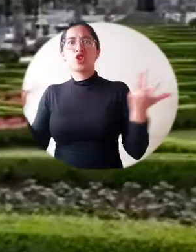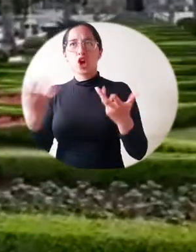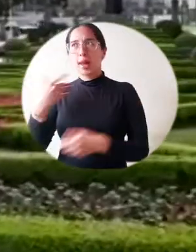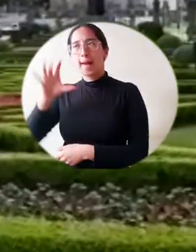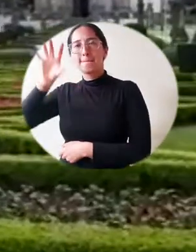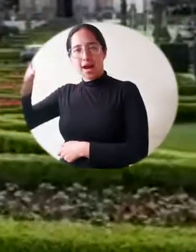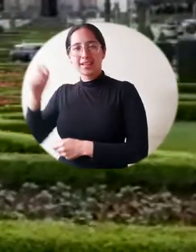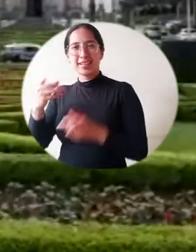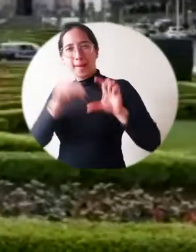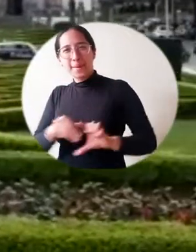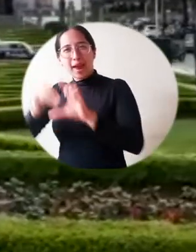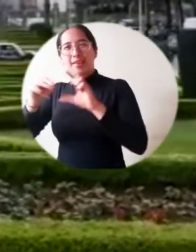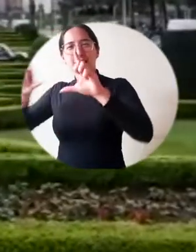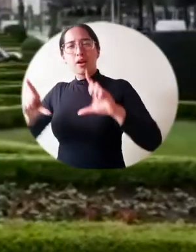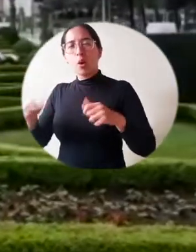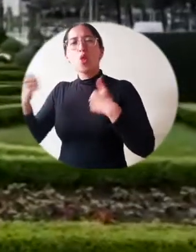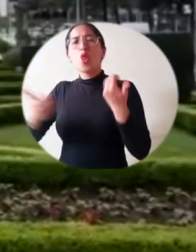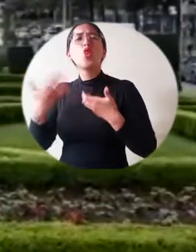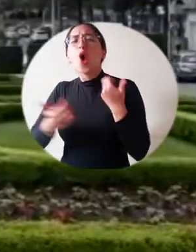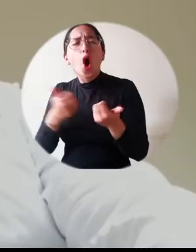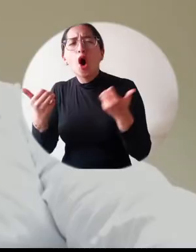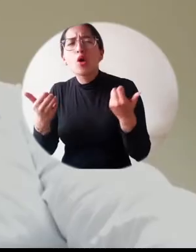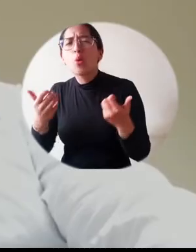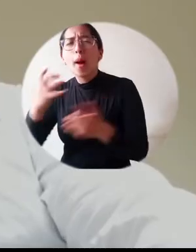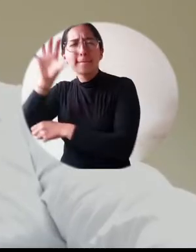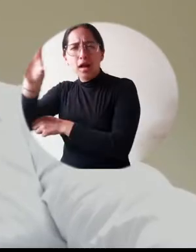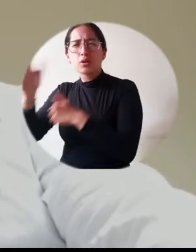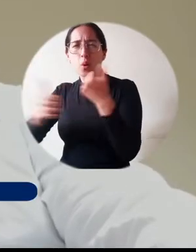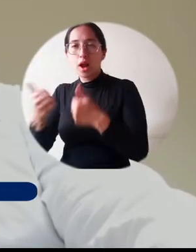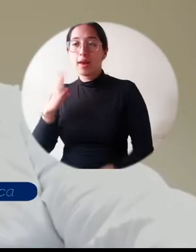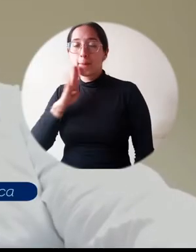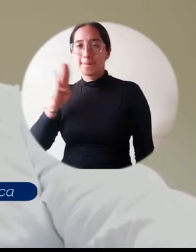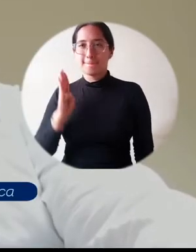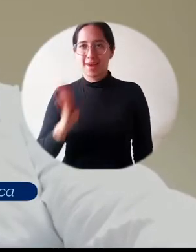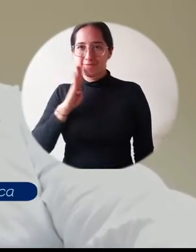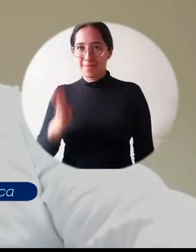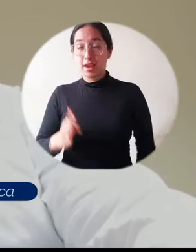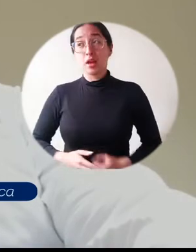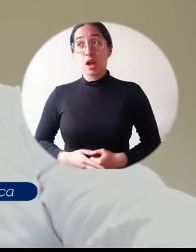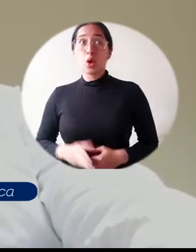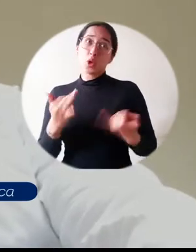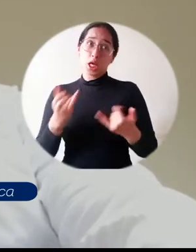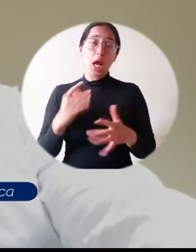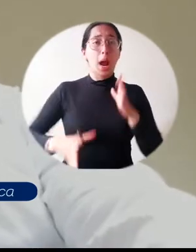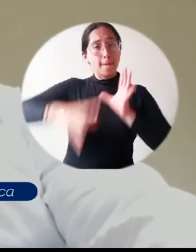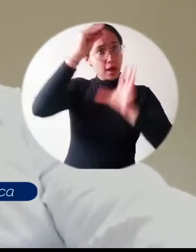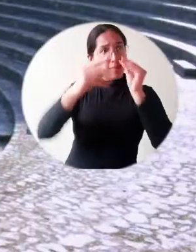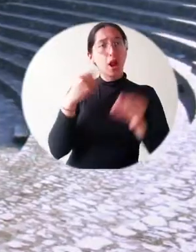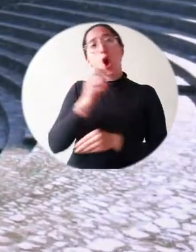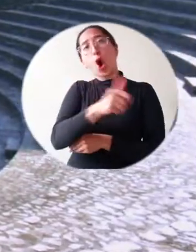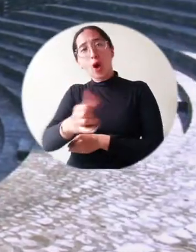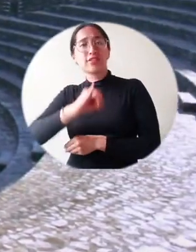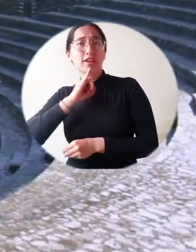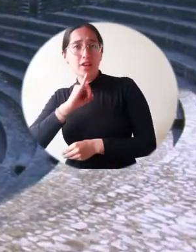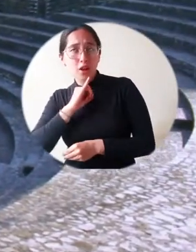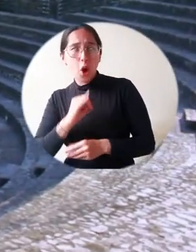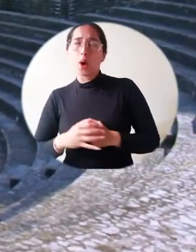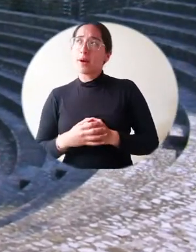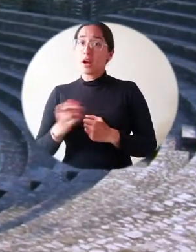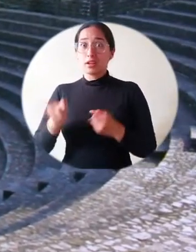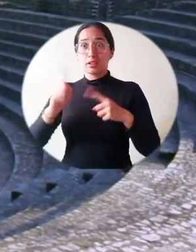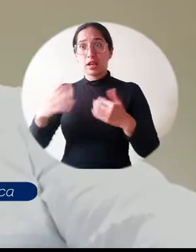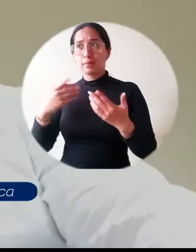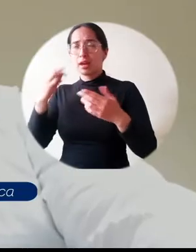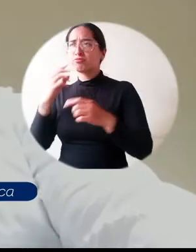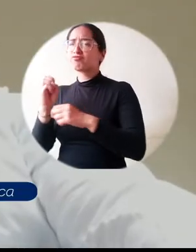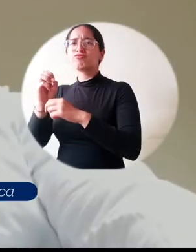lograr la doble titulación con una maestría en Bélgica. Gracias a esta maestría he tenido más oportunidades laborales, tuve la oportunidad